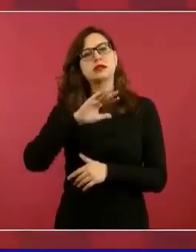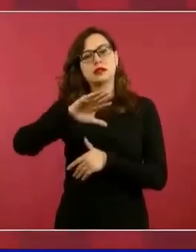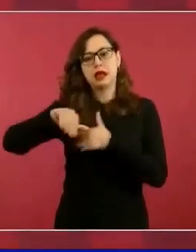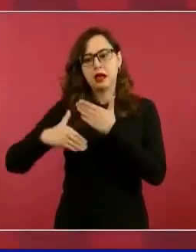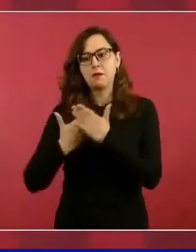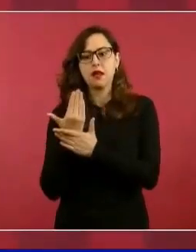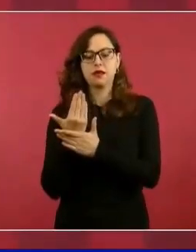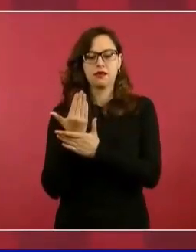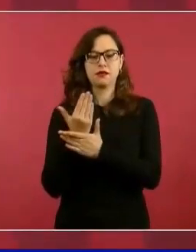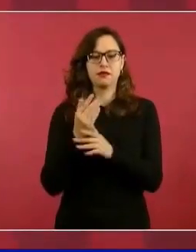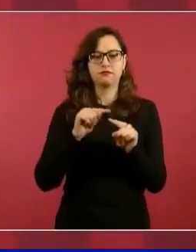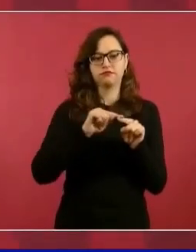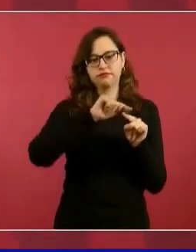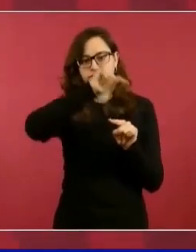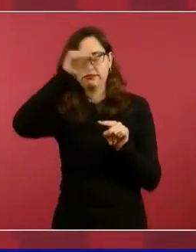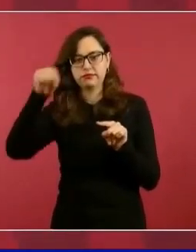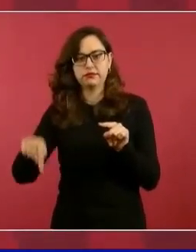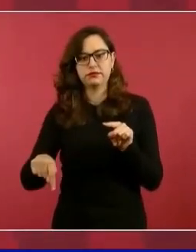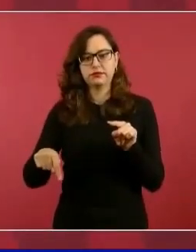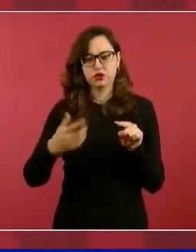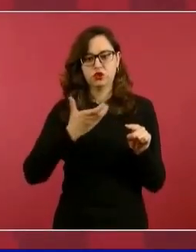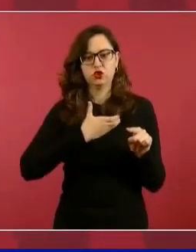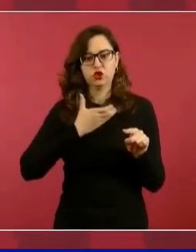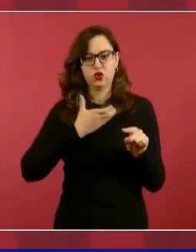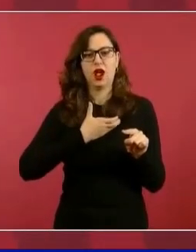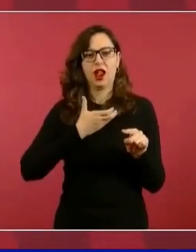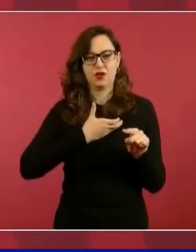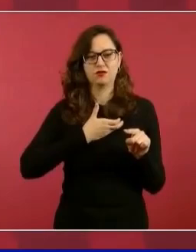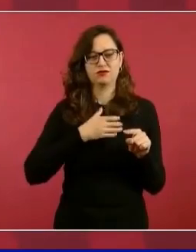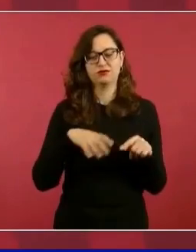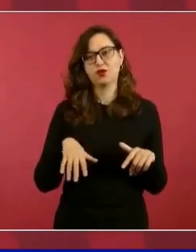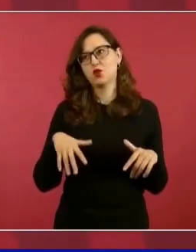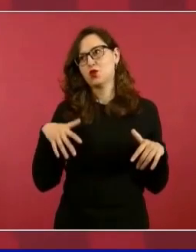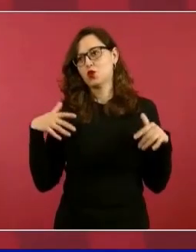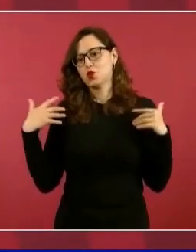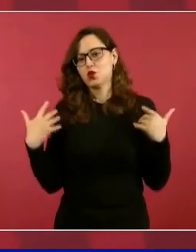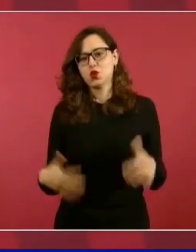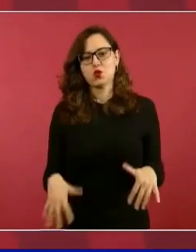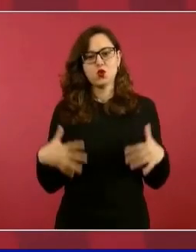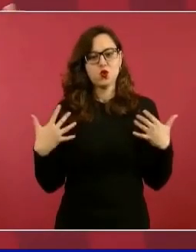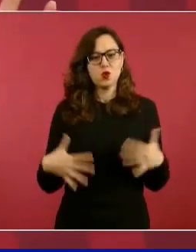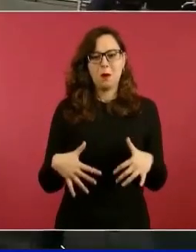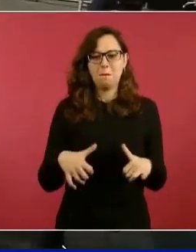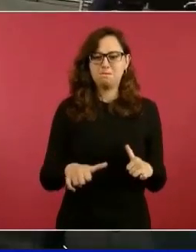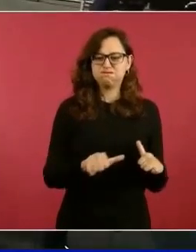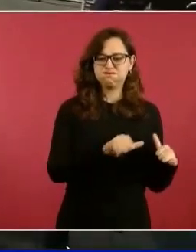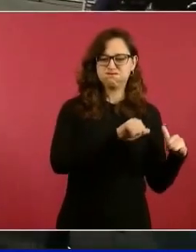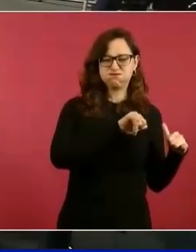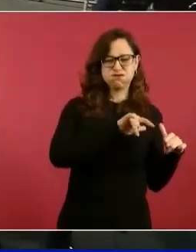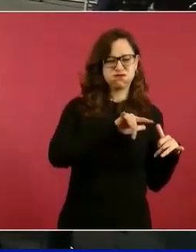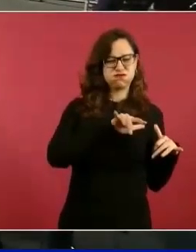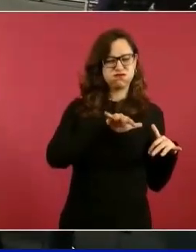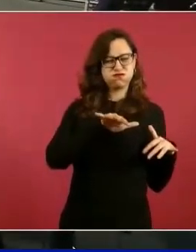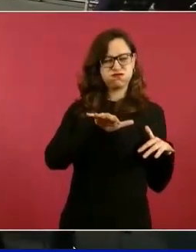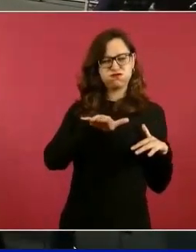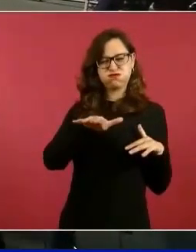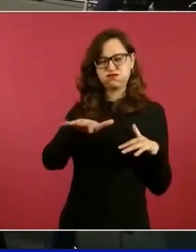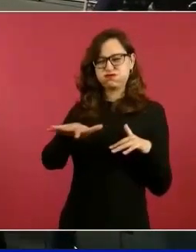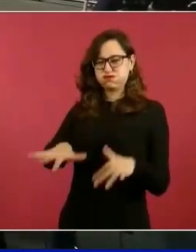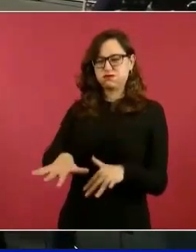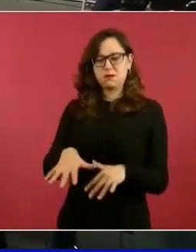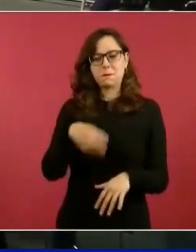al Zócalo. Y fue un acto espléndido y la gente muy